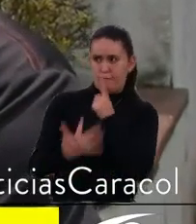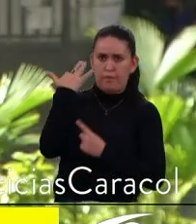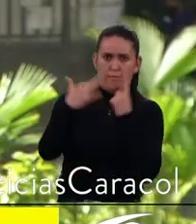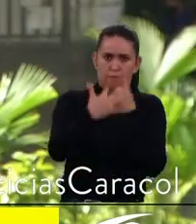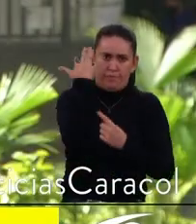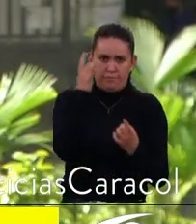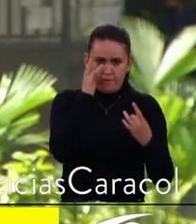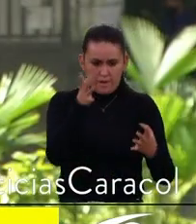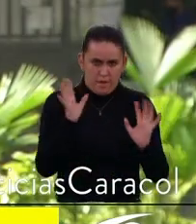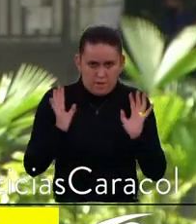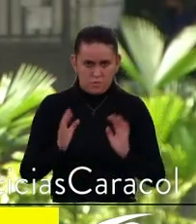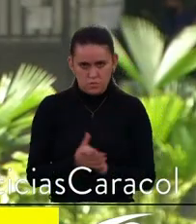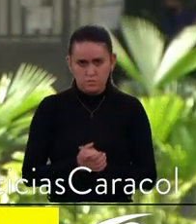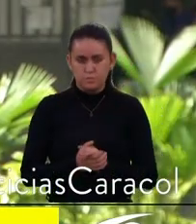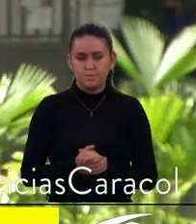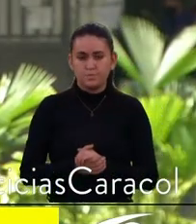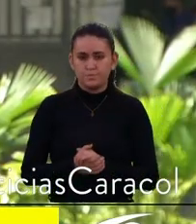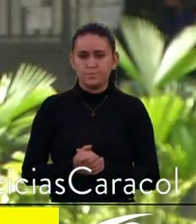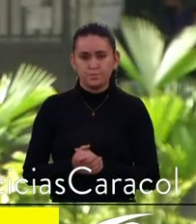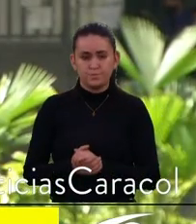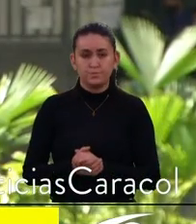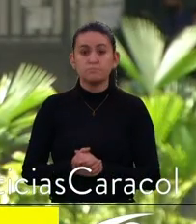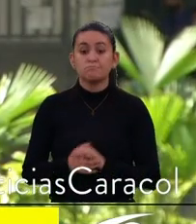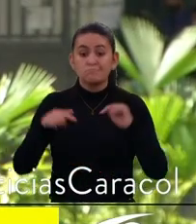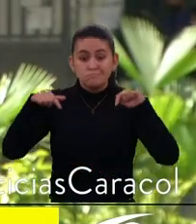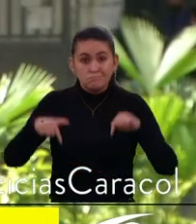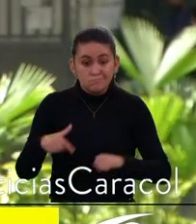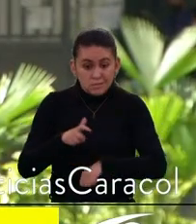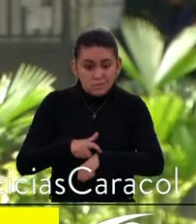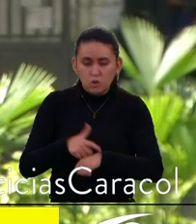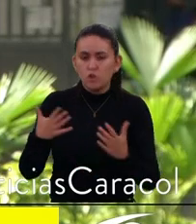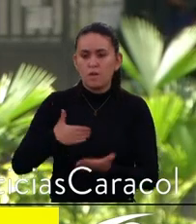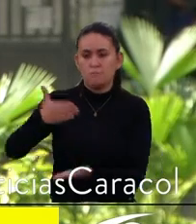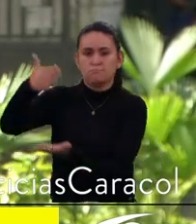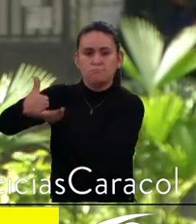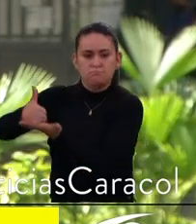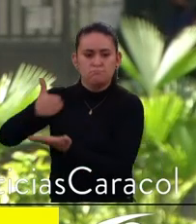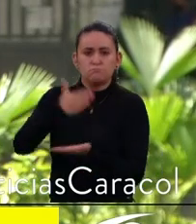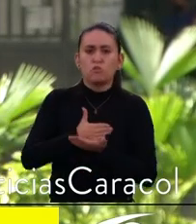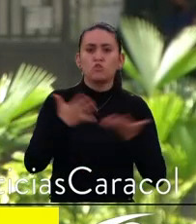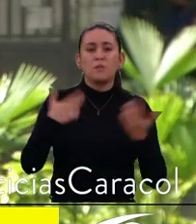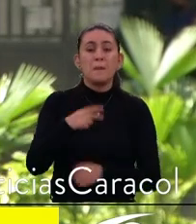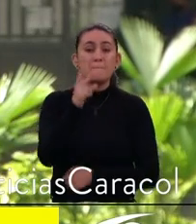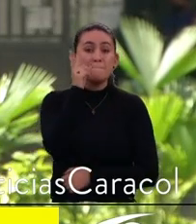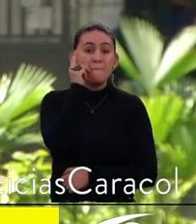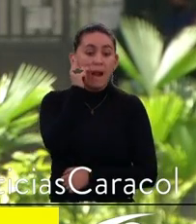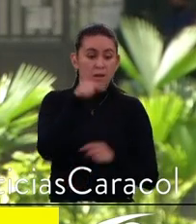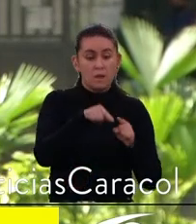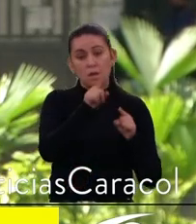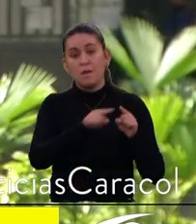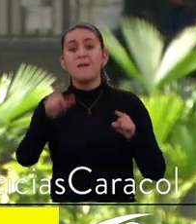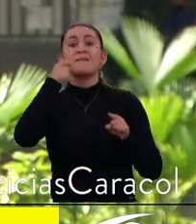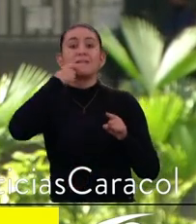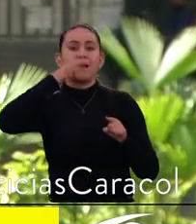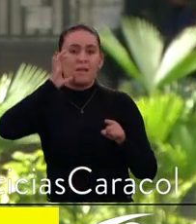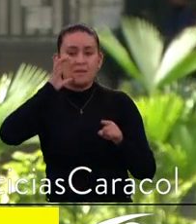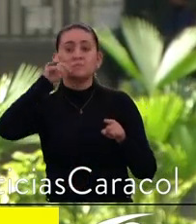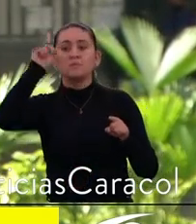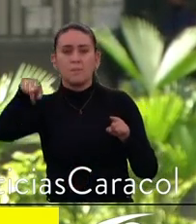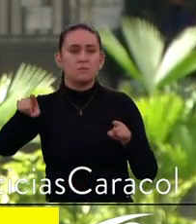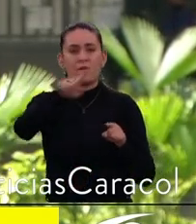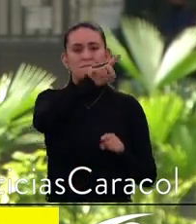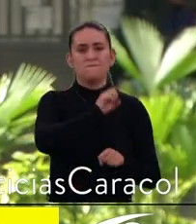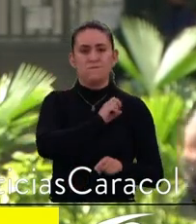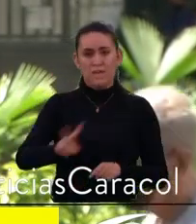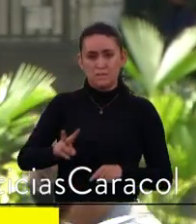lados. Y se mantienen los bloqueos a esta hora, desde la ciudad de Pereira hacia el departamento de Caldas e igualmente hacia el departamento del